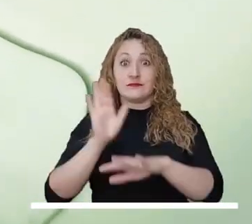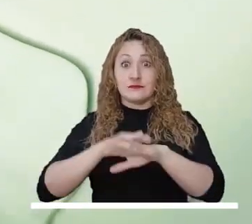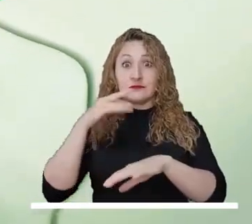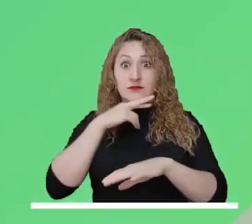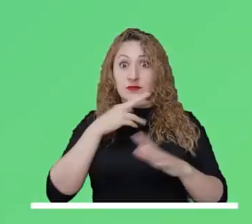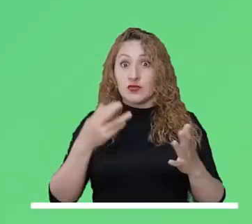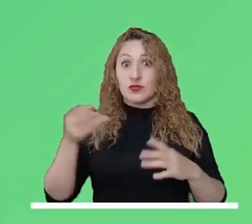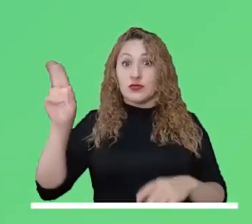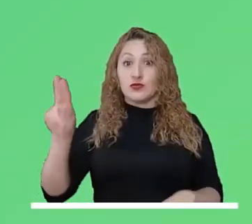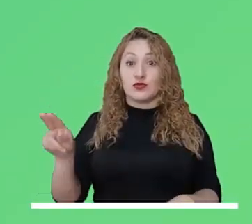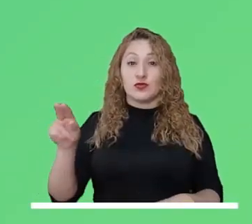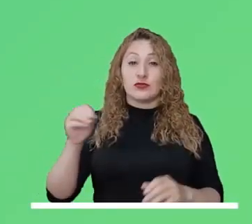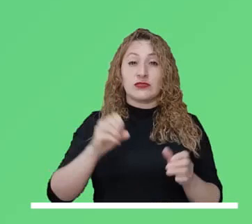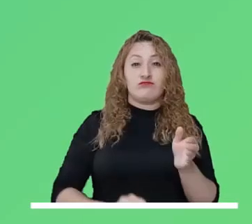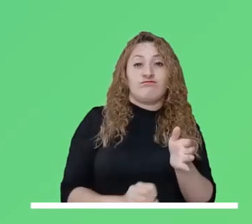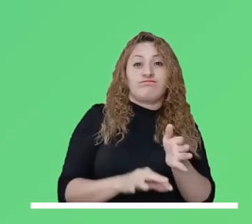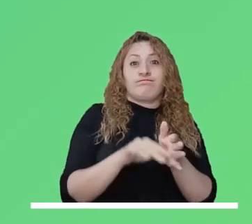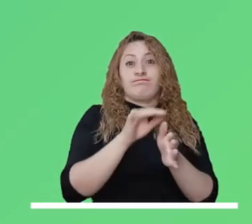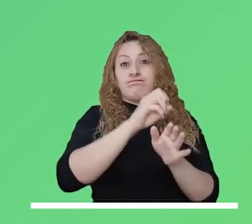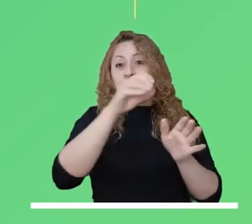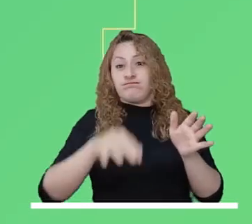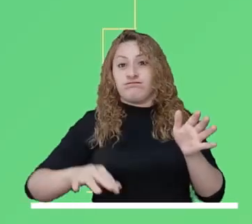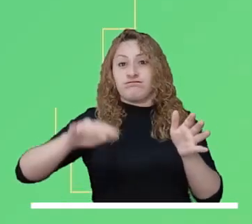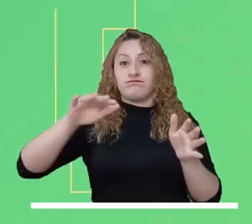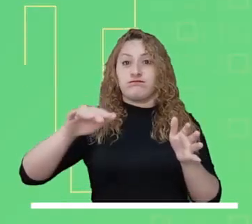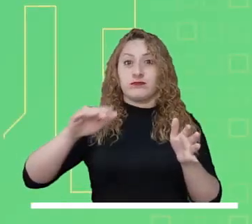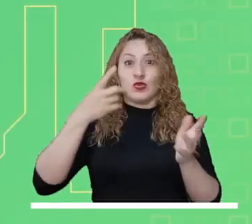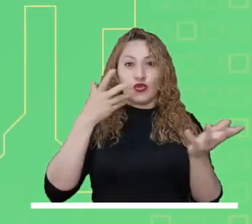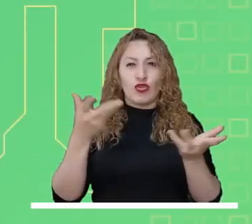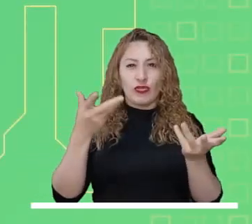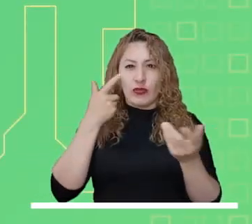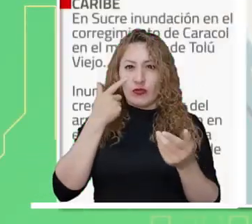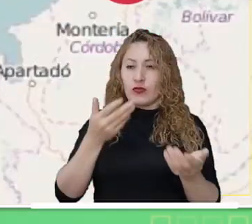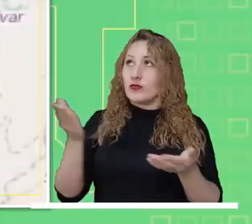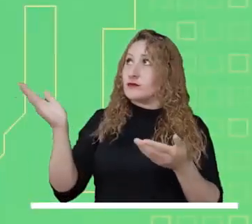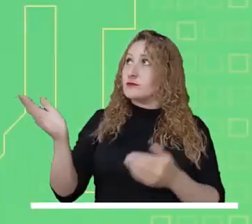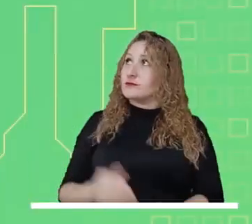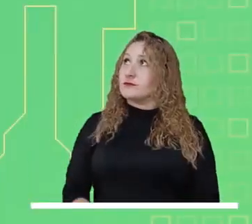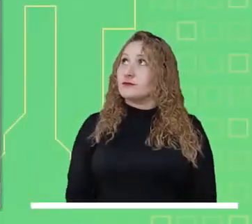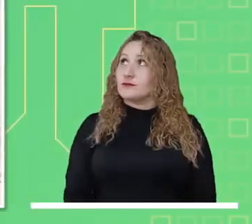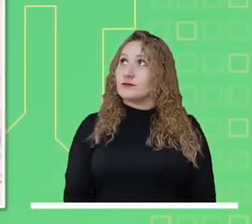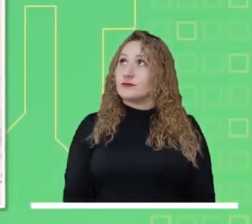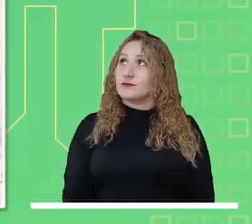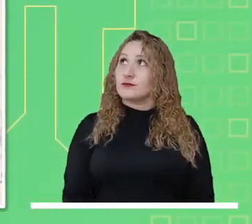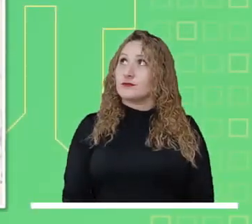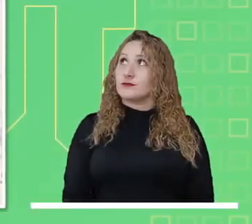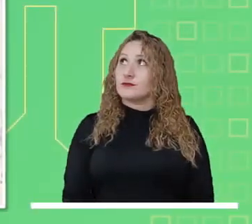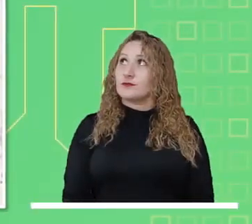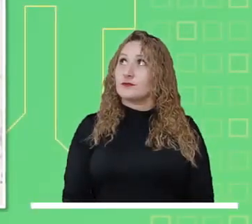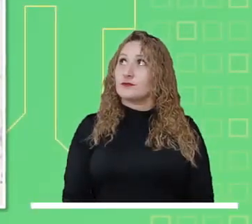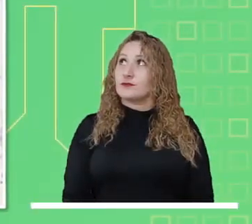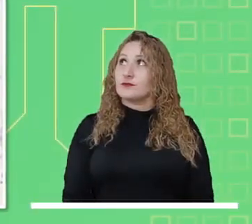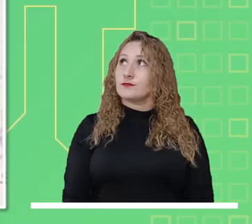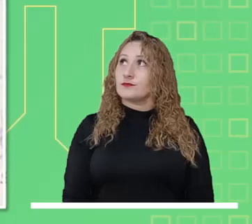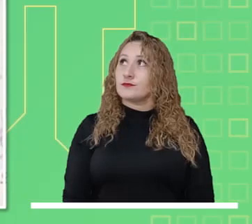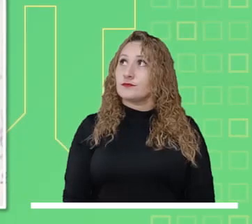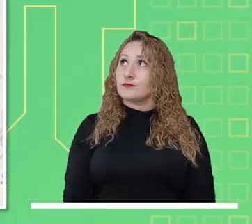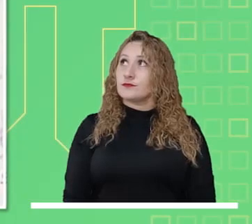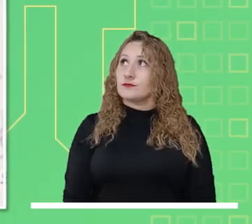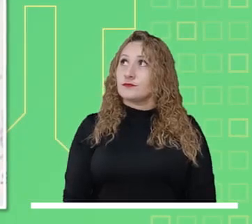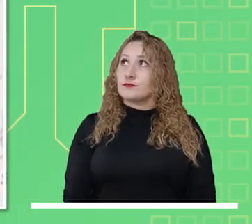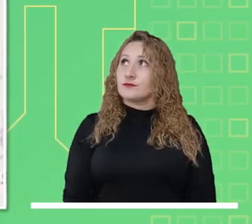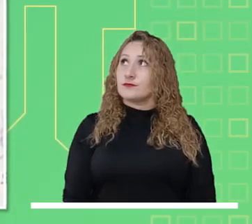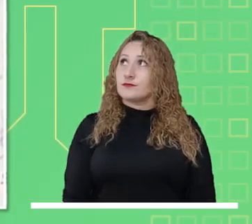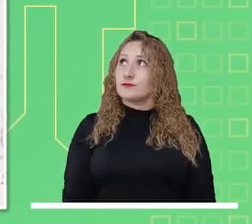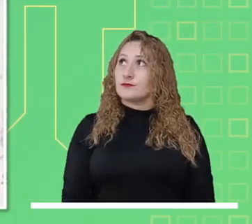ciudad. Veamos ahora las alertas que se encuentran activas. Alerta roja en sucre por inundación en el corregimiento de Caracol, en el municipio de Tolú,